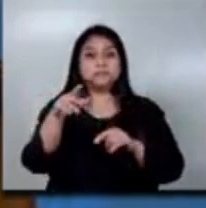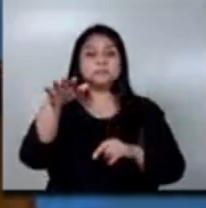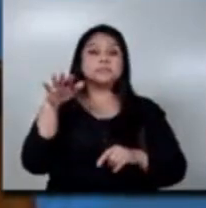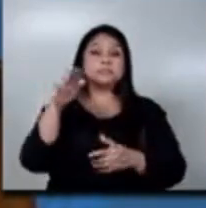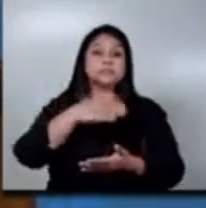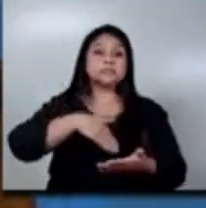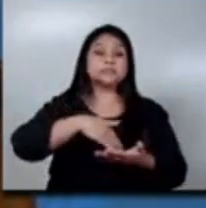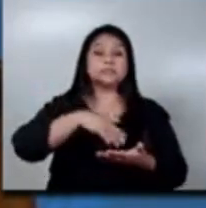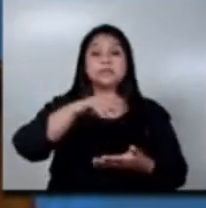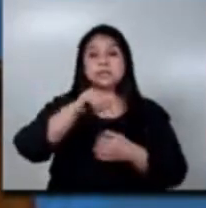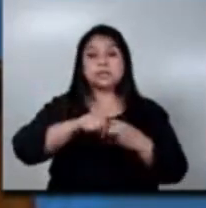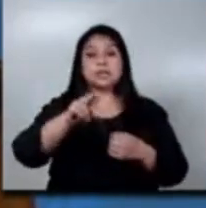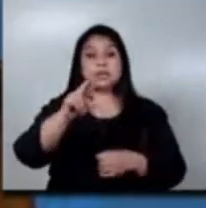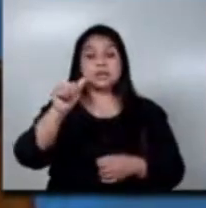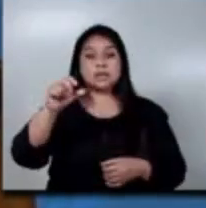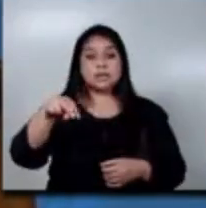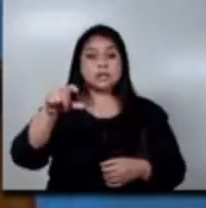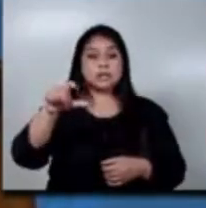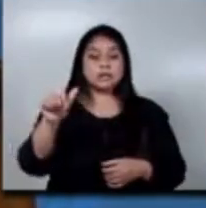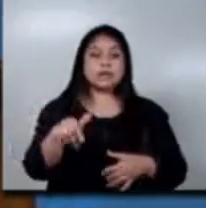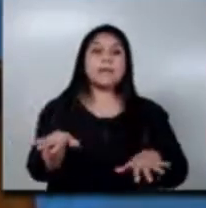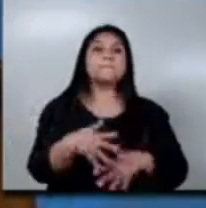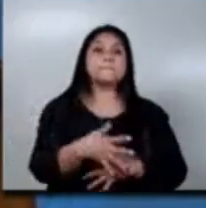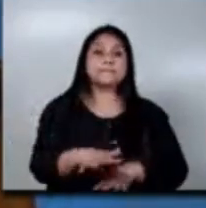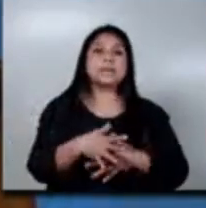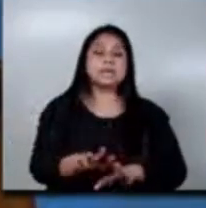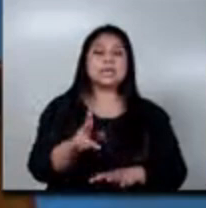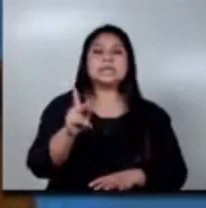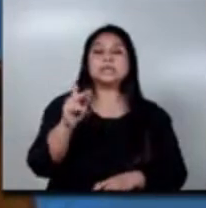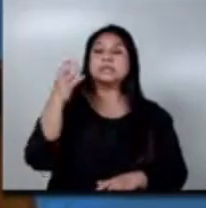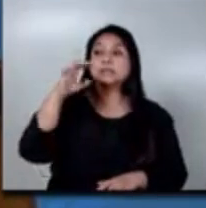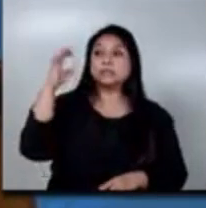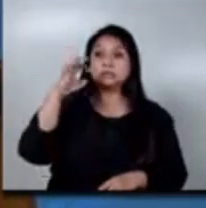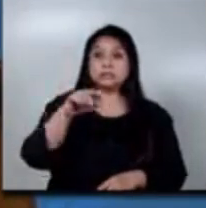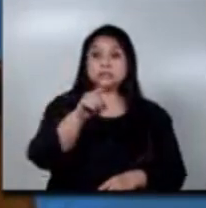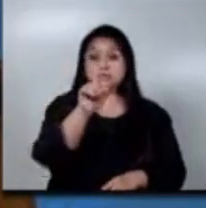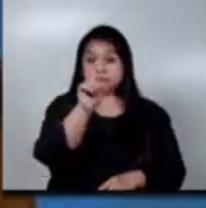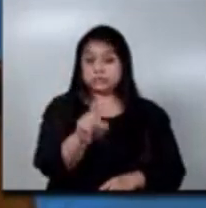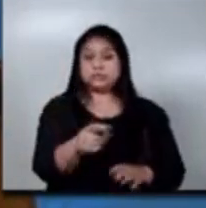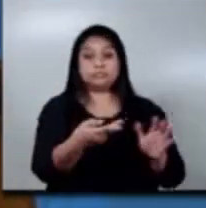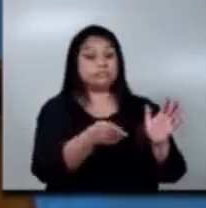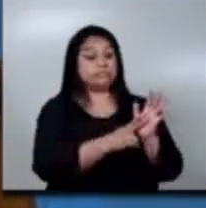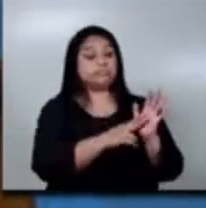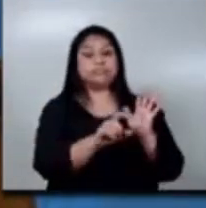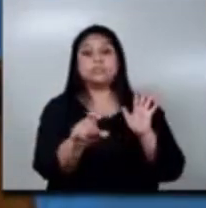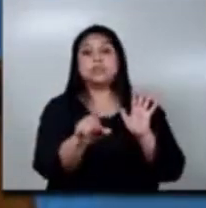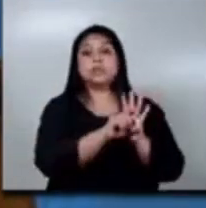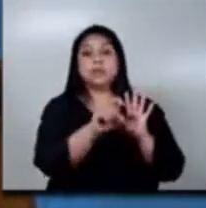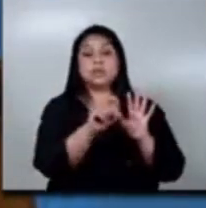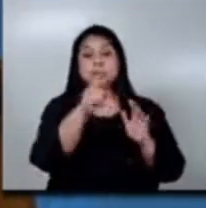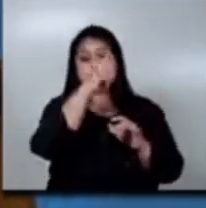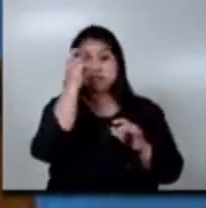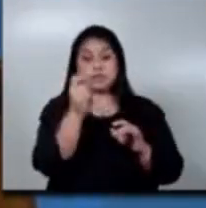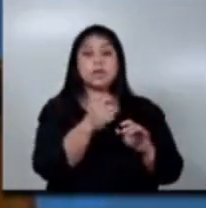Como es de su conocimiento, esta obligación patronal está normada en el artículo sesenta y uno del código de